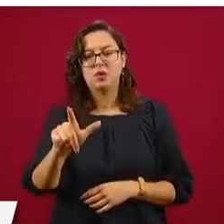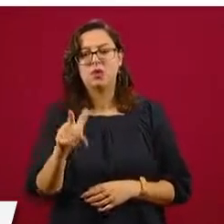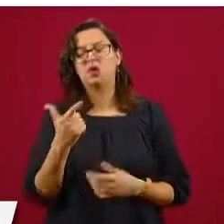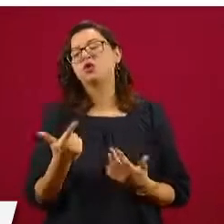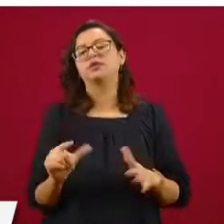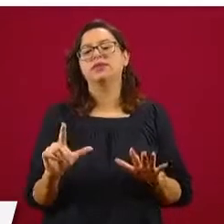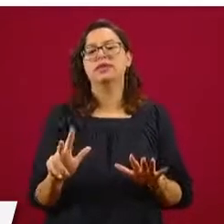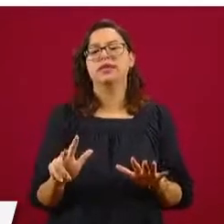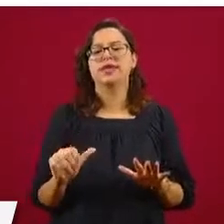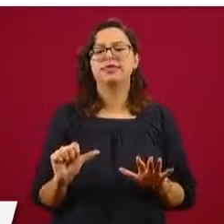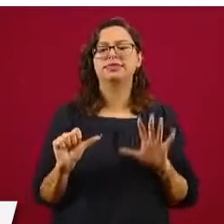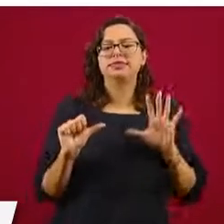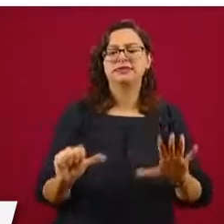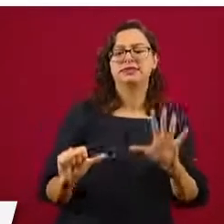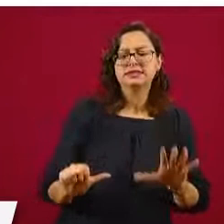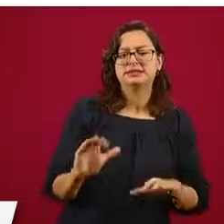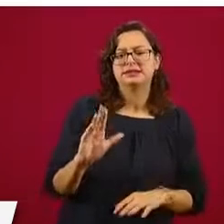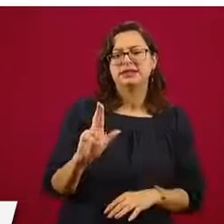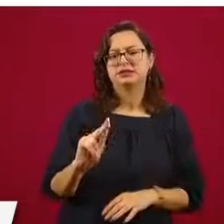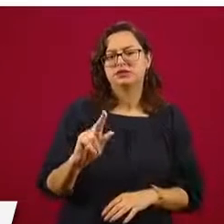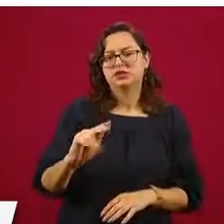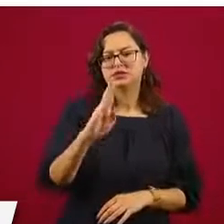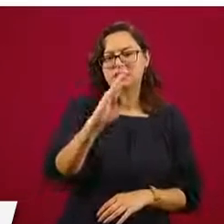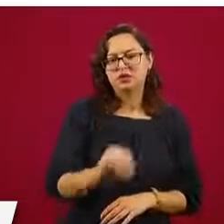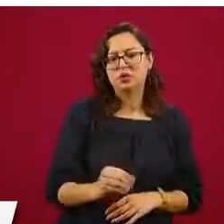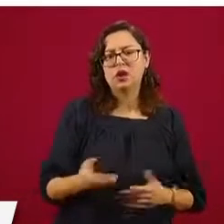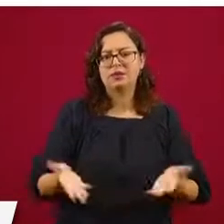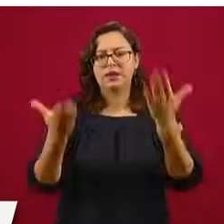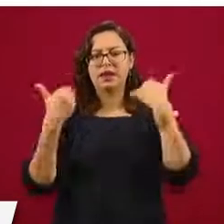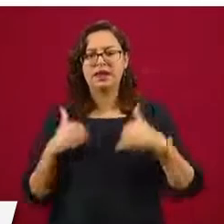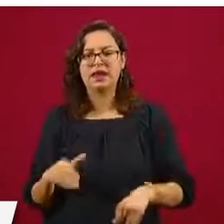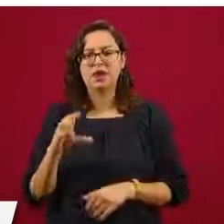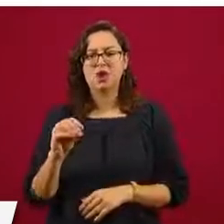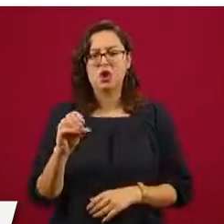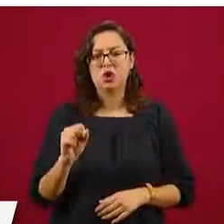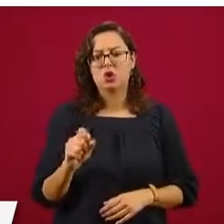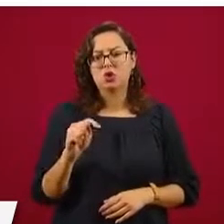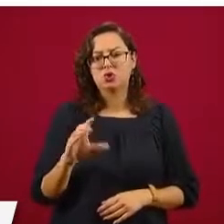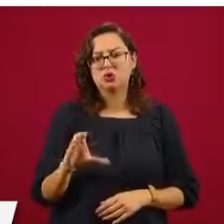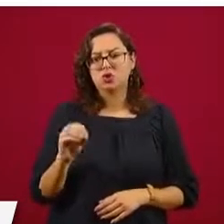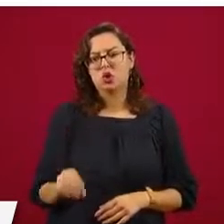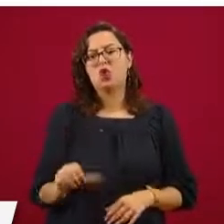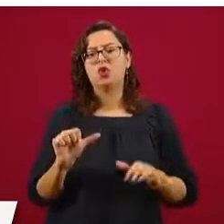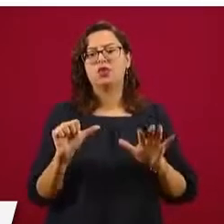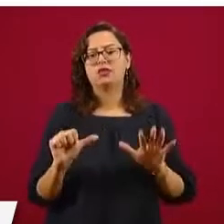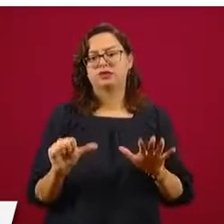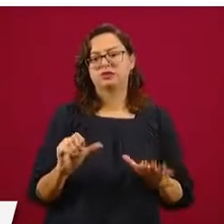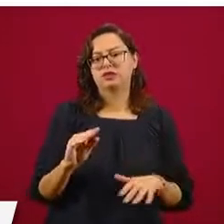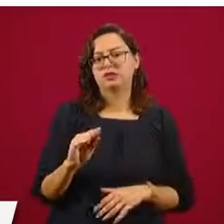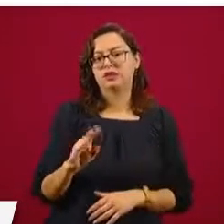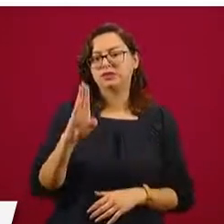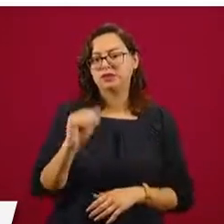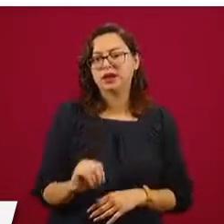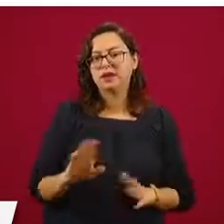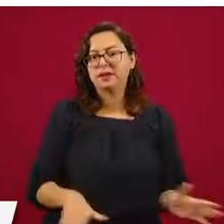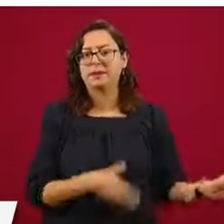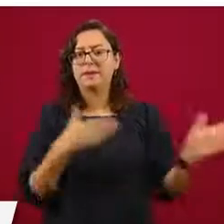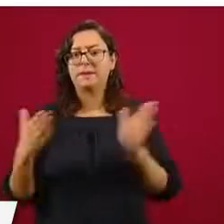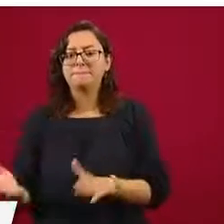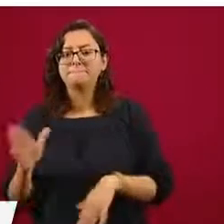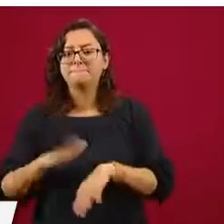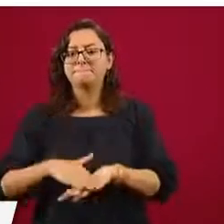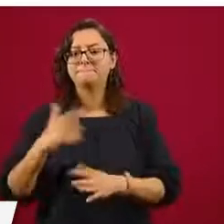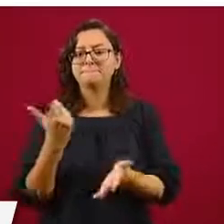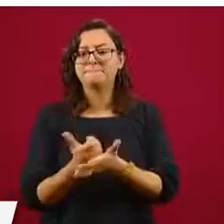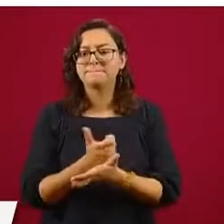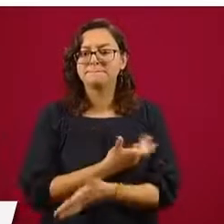16.99, Saltillo, Coahuila. Las más caras para la regular, franquicia Pemex, 21.47, estos